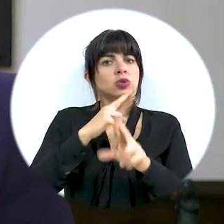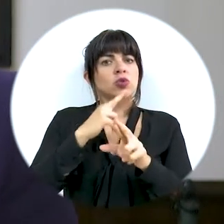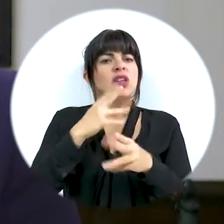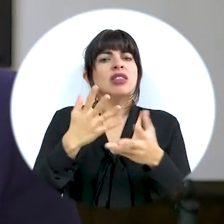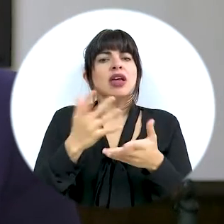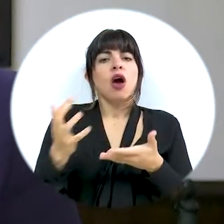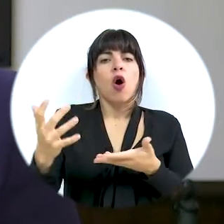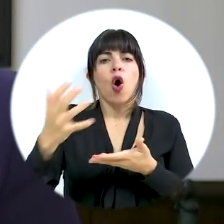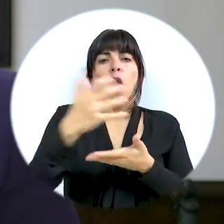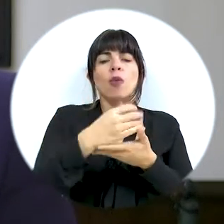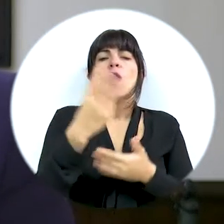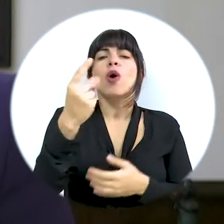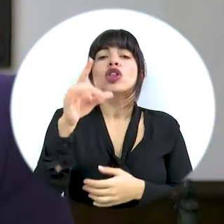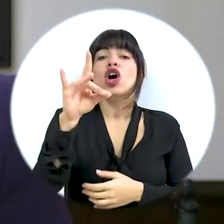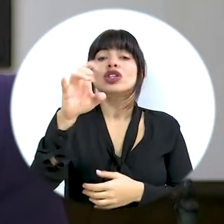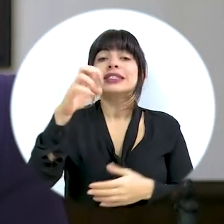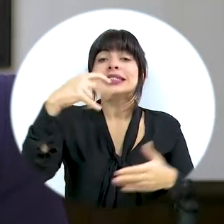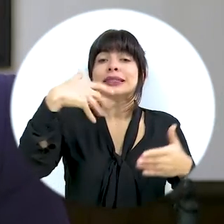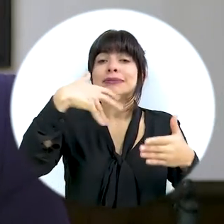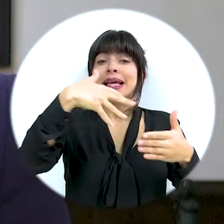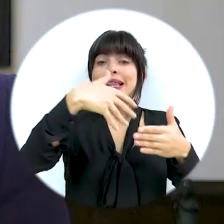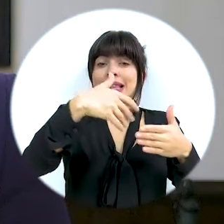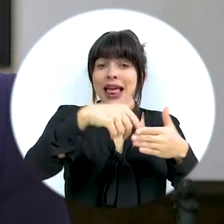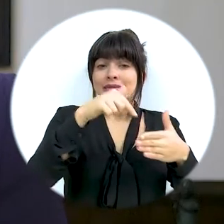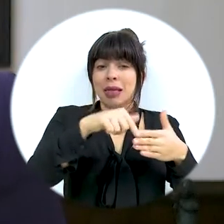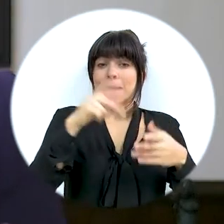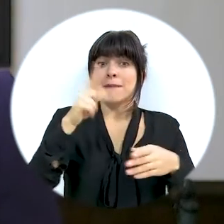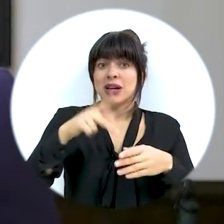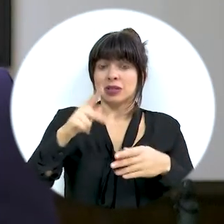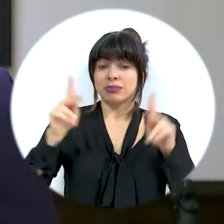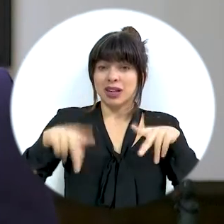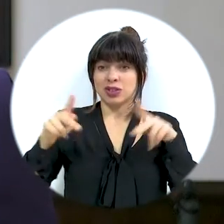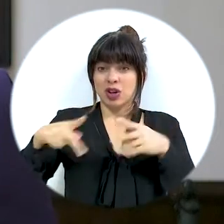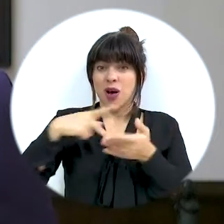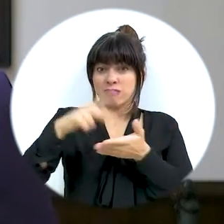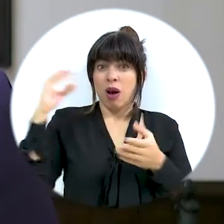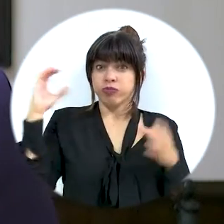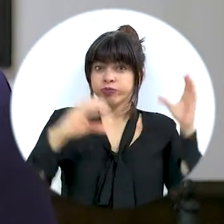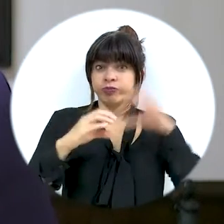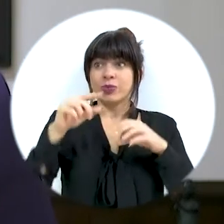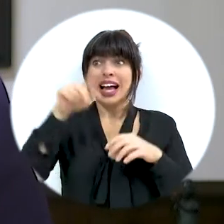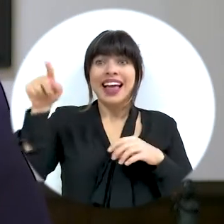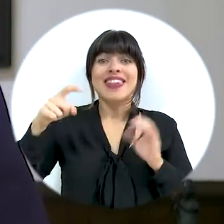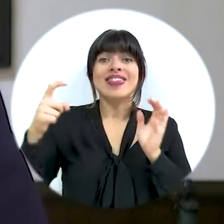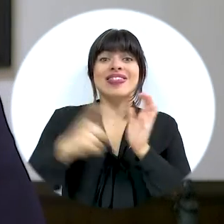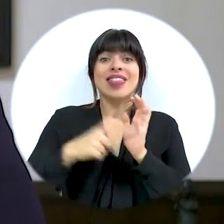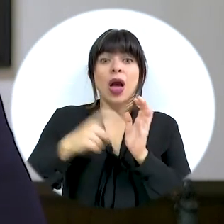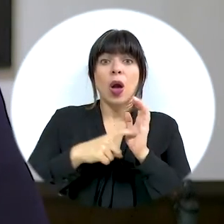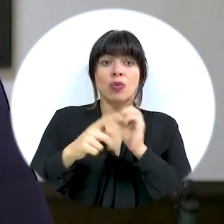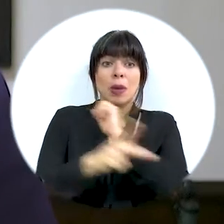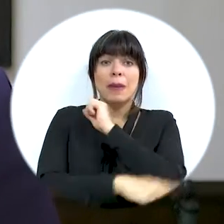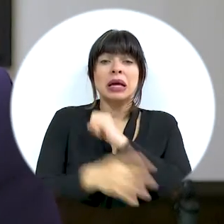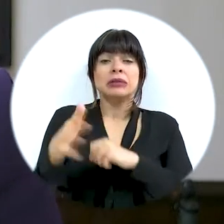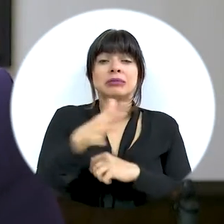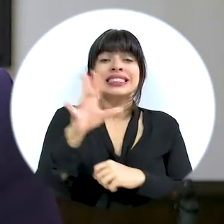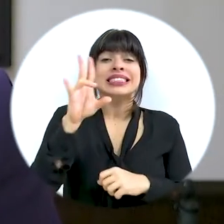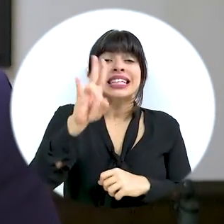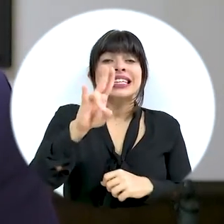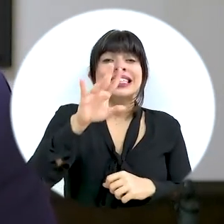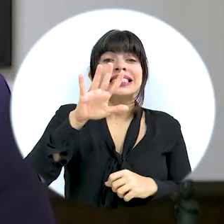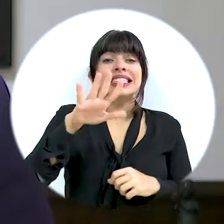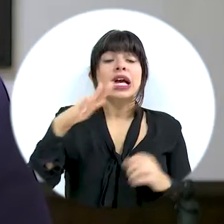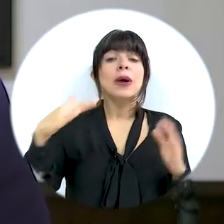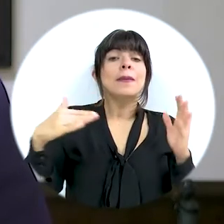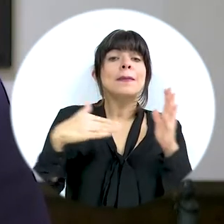efectiva el cobro de 800 expedientes de grandes contribuyentes que le adeudan al país cerca